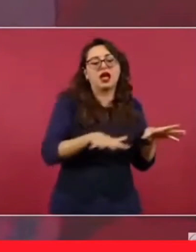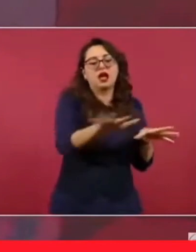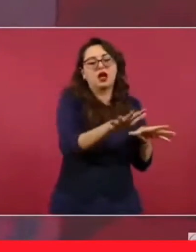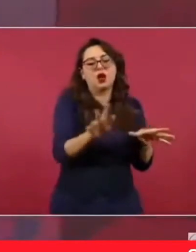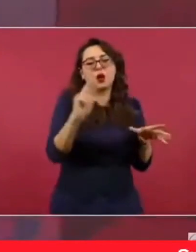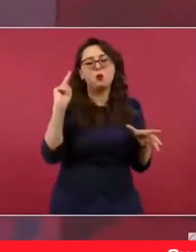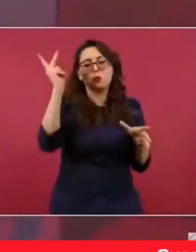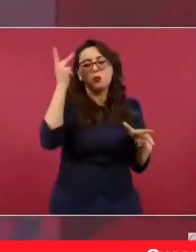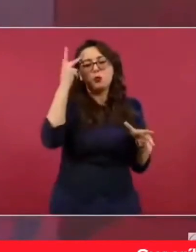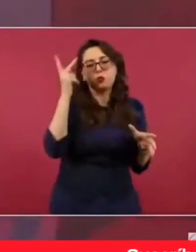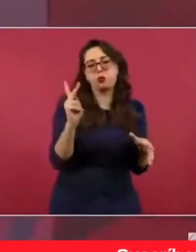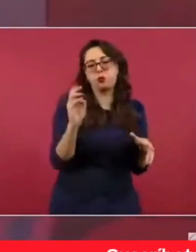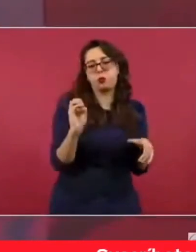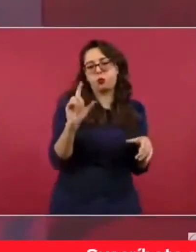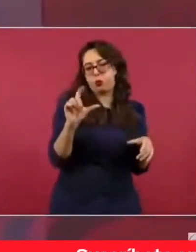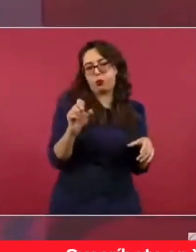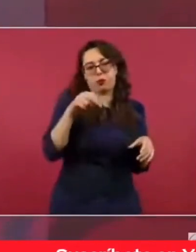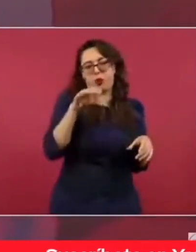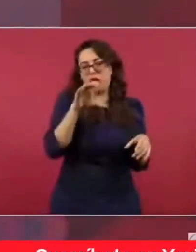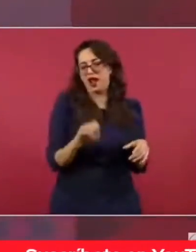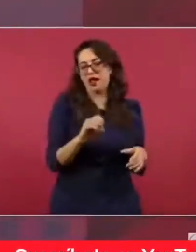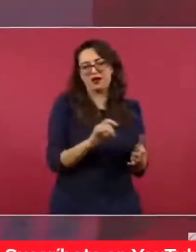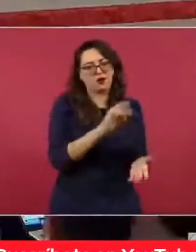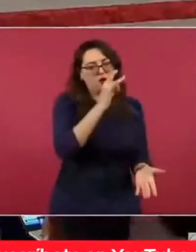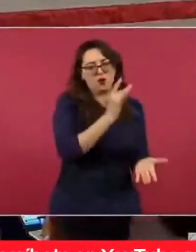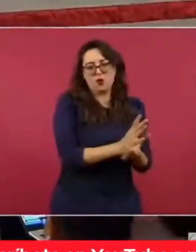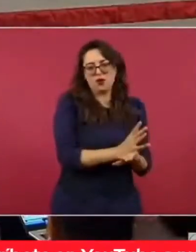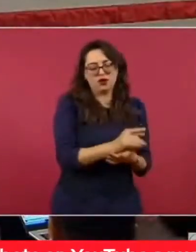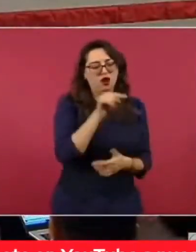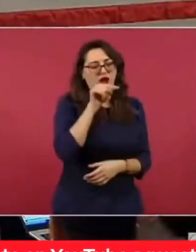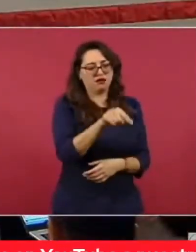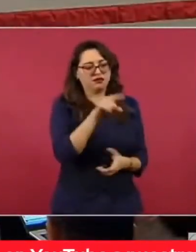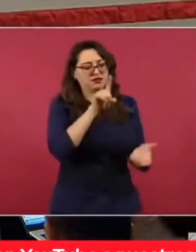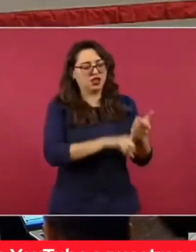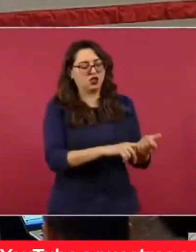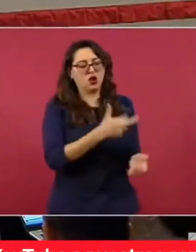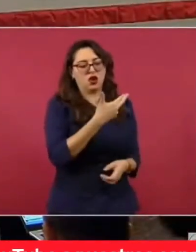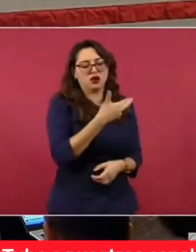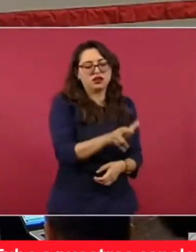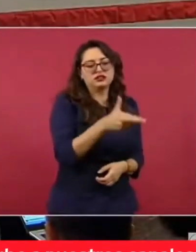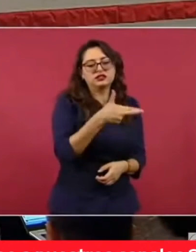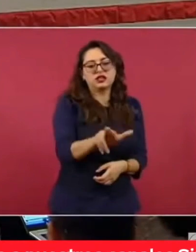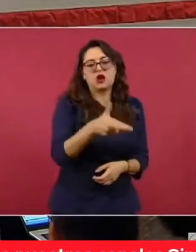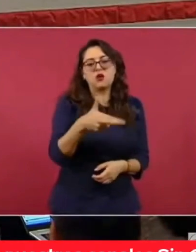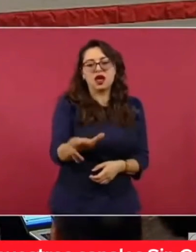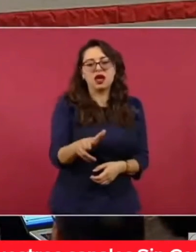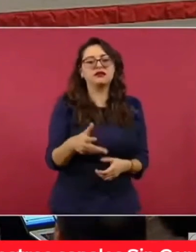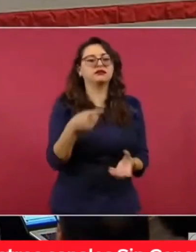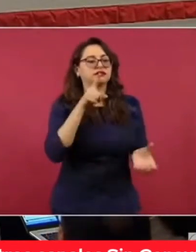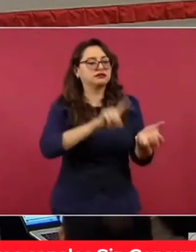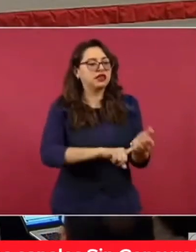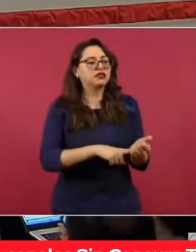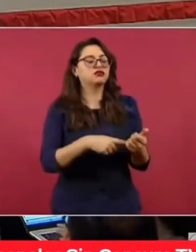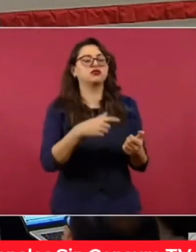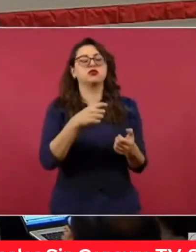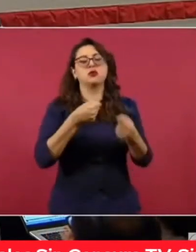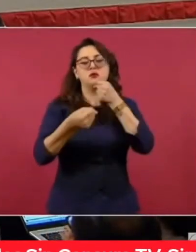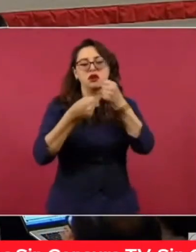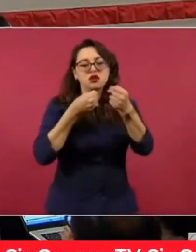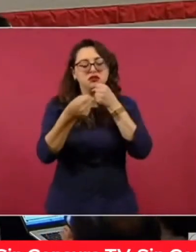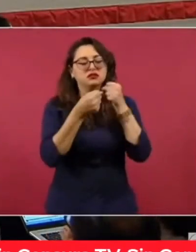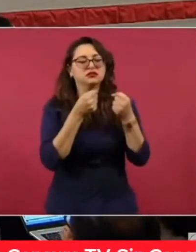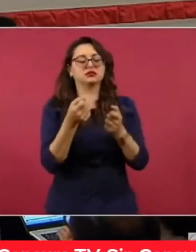y ahí, en los mejores restaurantes, se reúnen con Aguilar Camín y se reúnen con